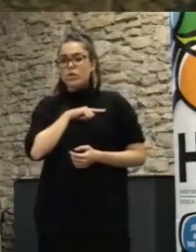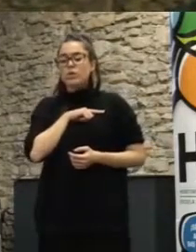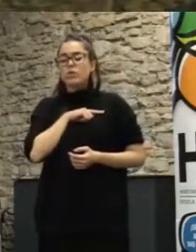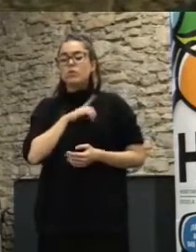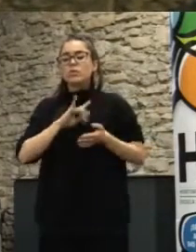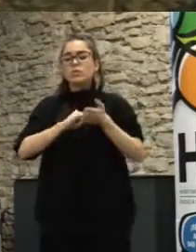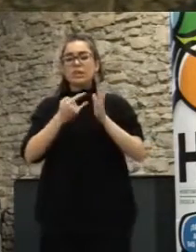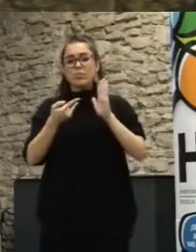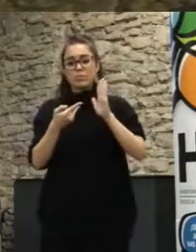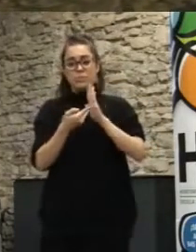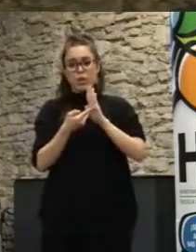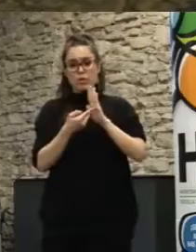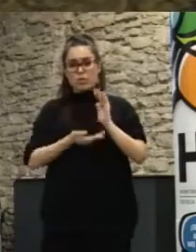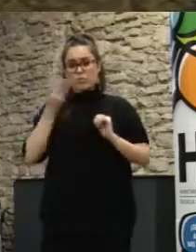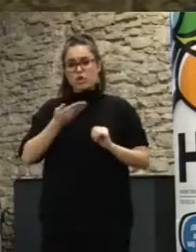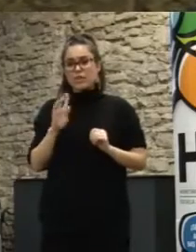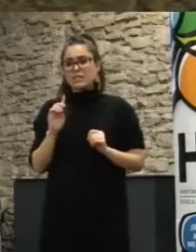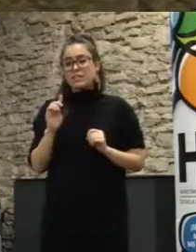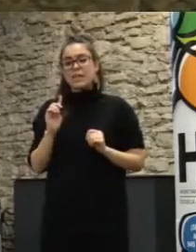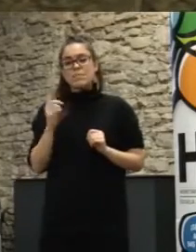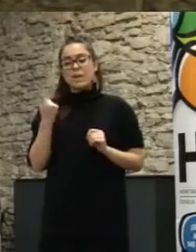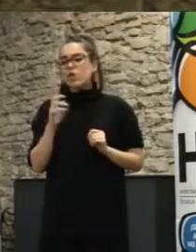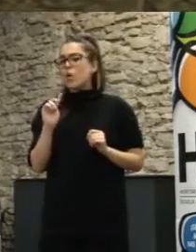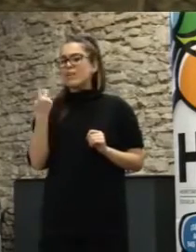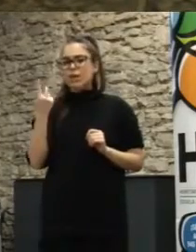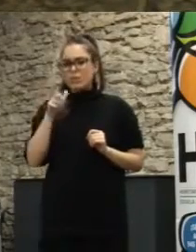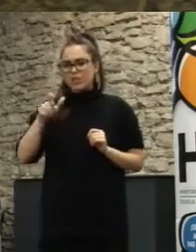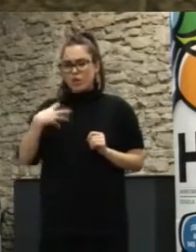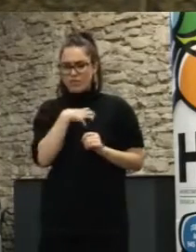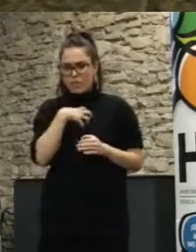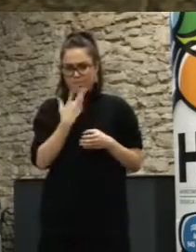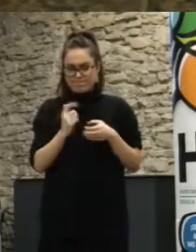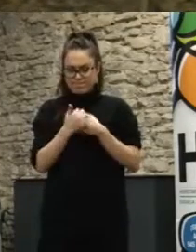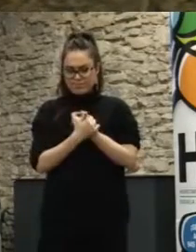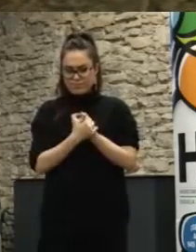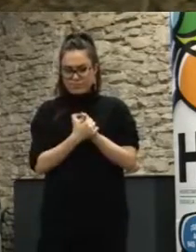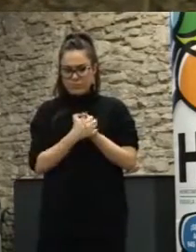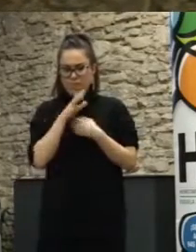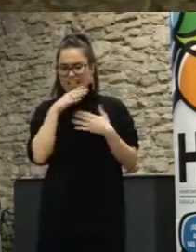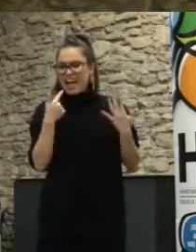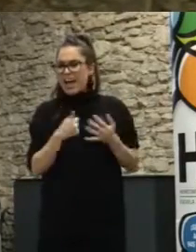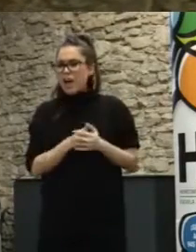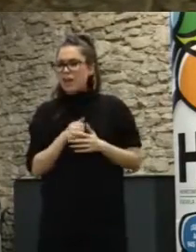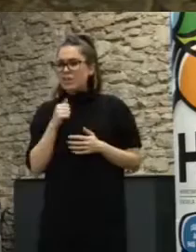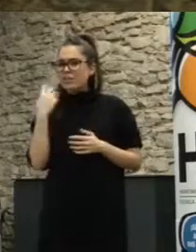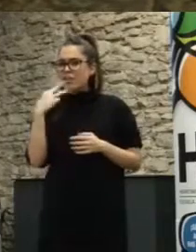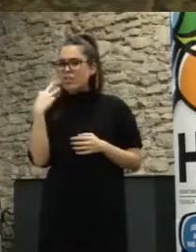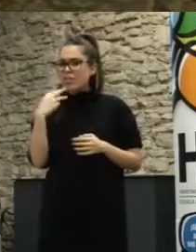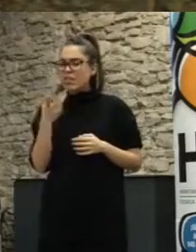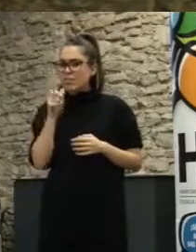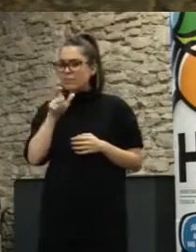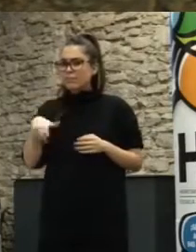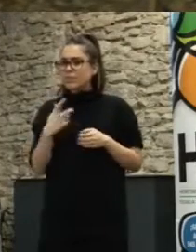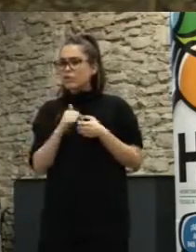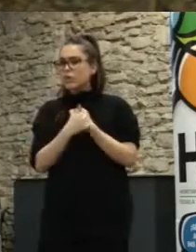red de profesionales de la administración pública o de funcionarios ahora mismo tiene 13.000 miembros alguno de ellos